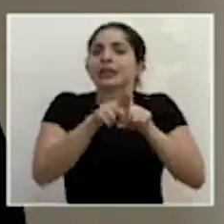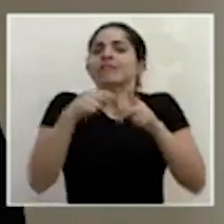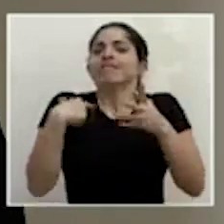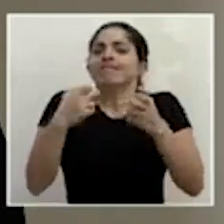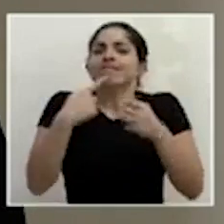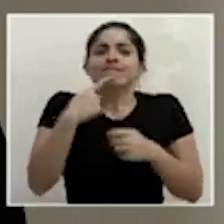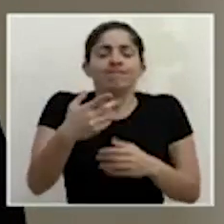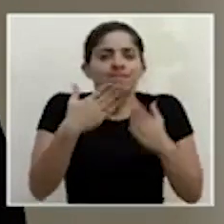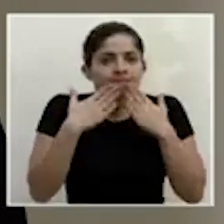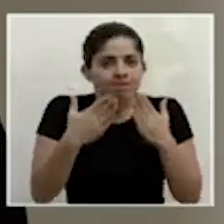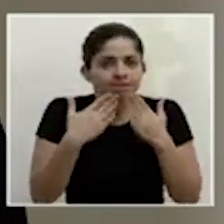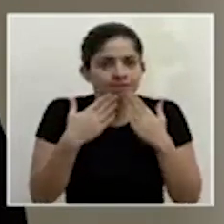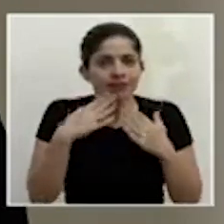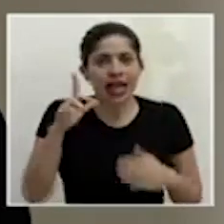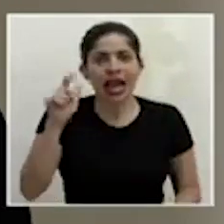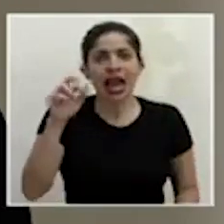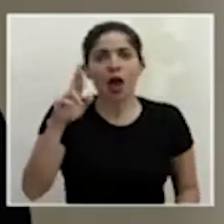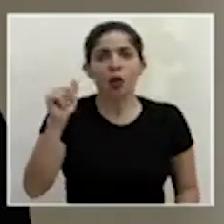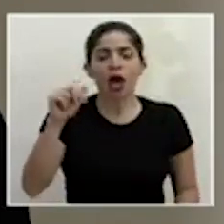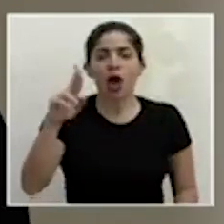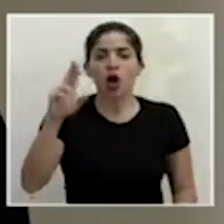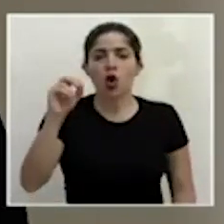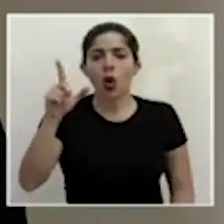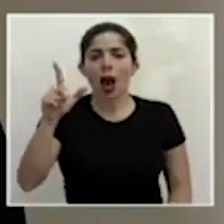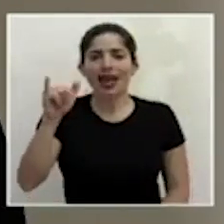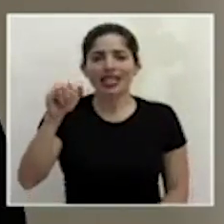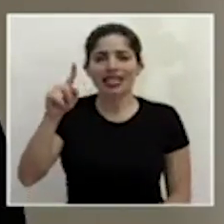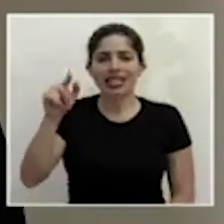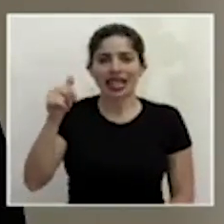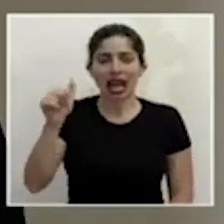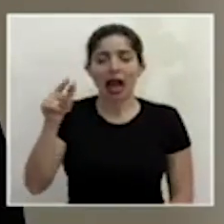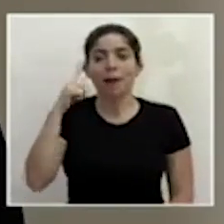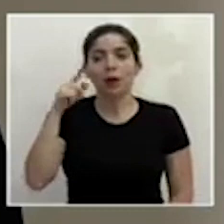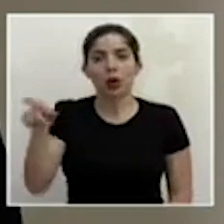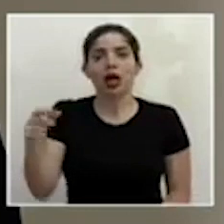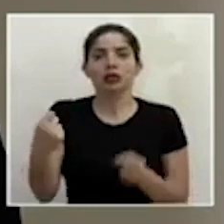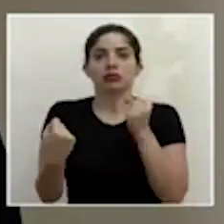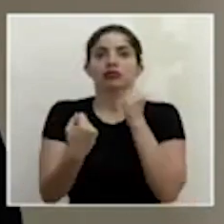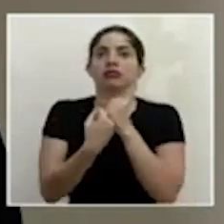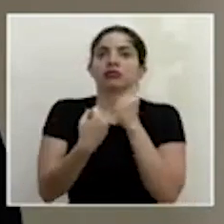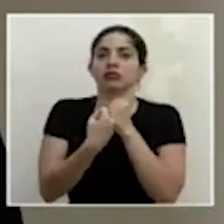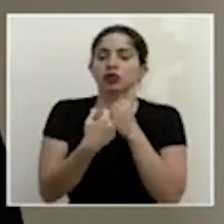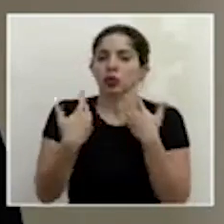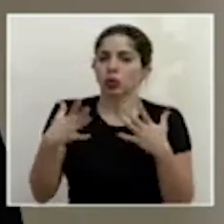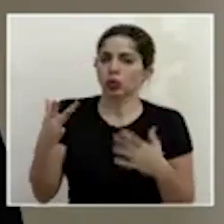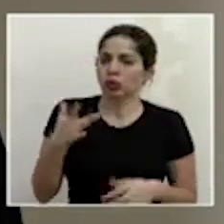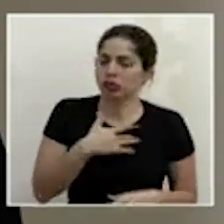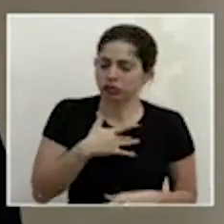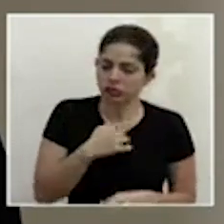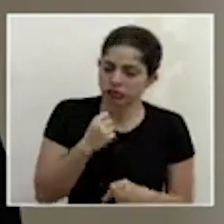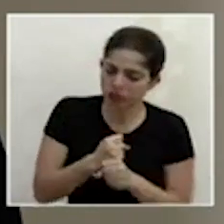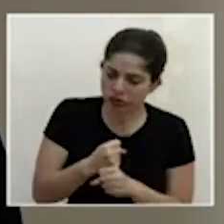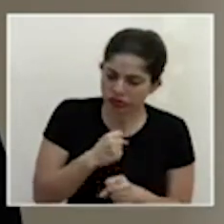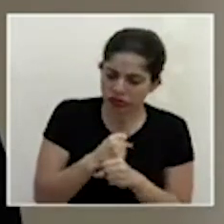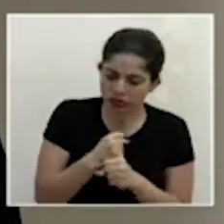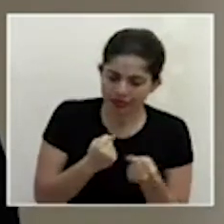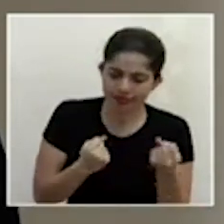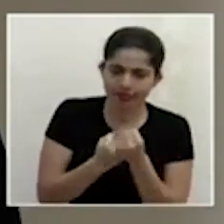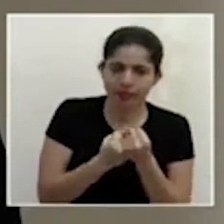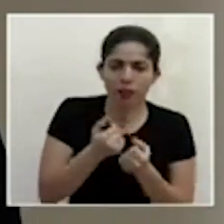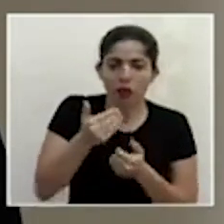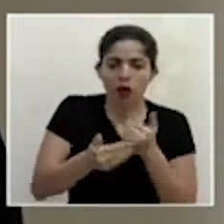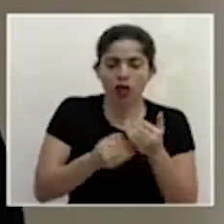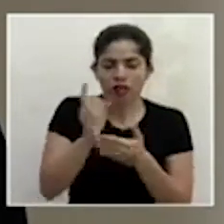agradecer a Laura Loaiziga quien cooperó y realmente se puso la camiseta y nos ayudó con todo el proceso de